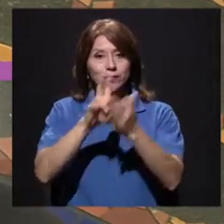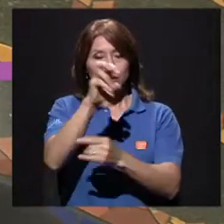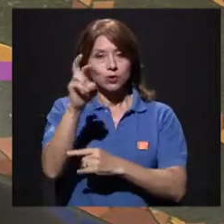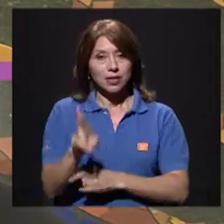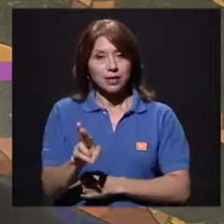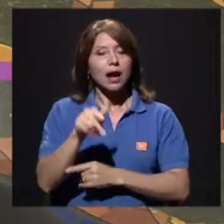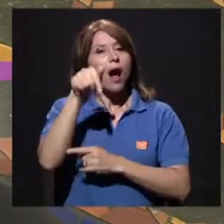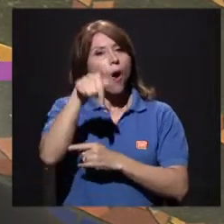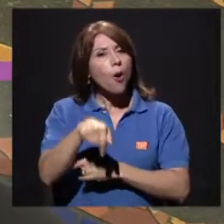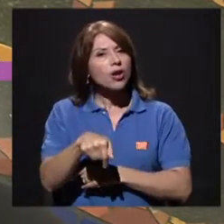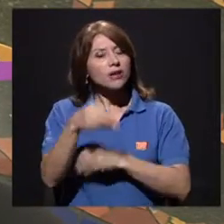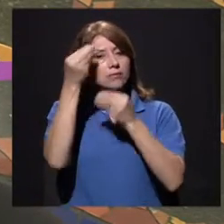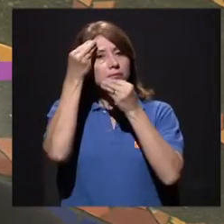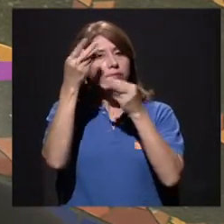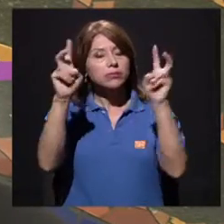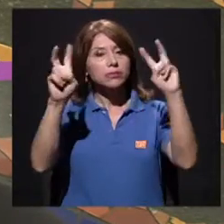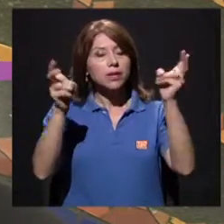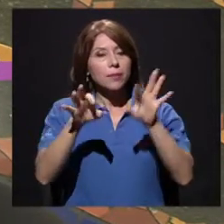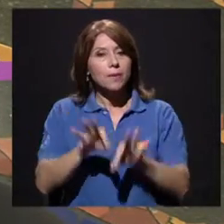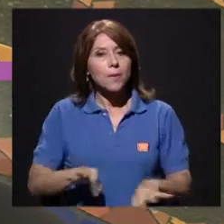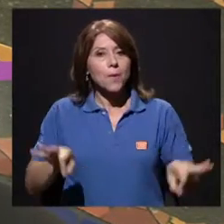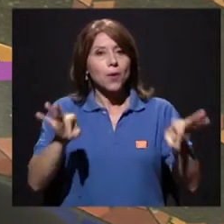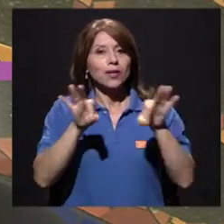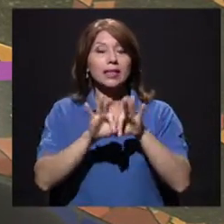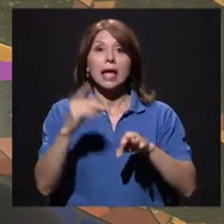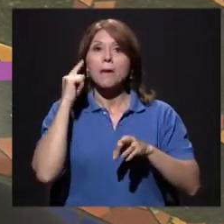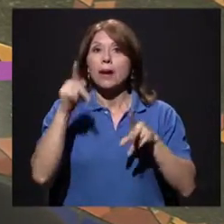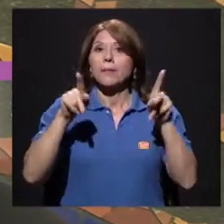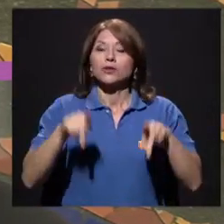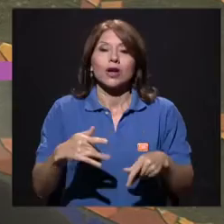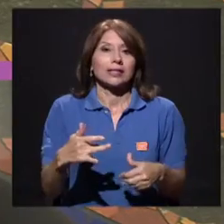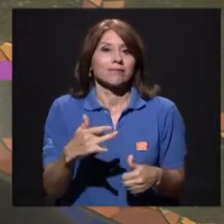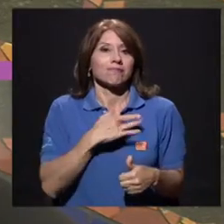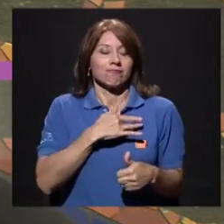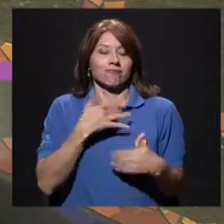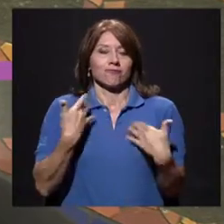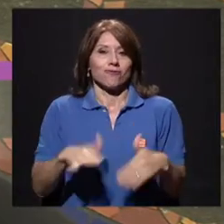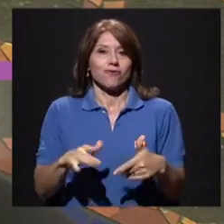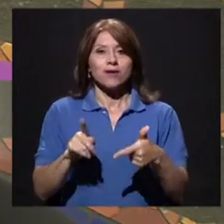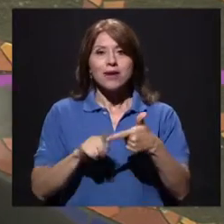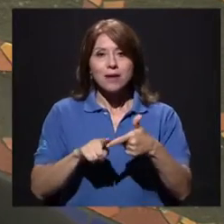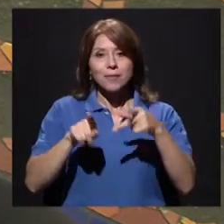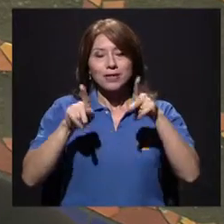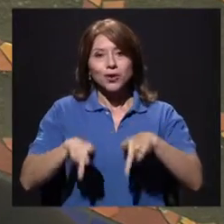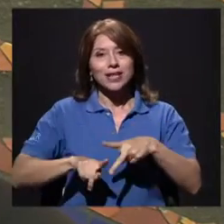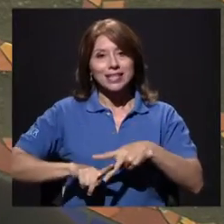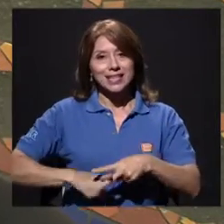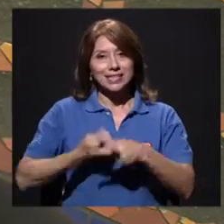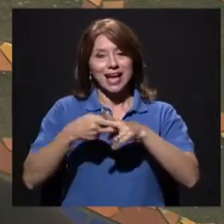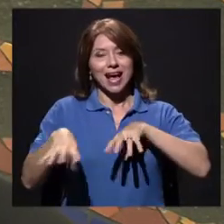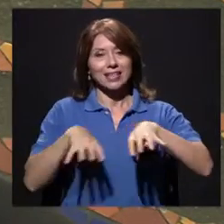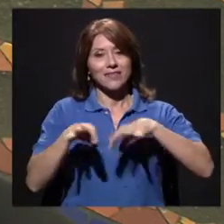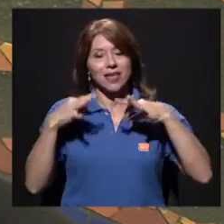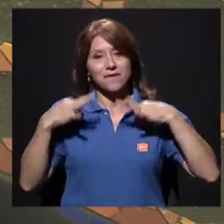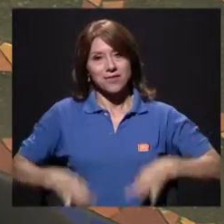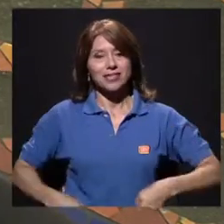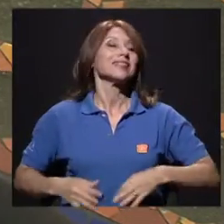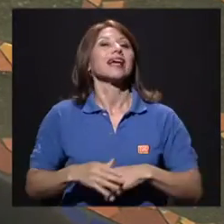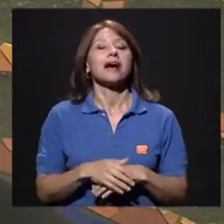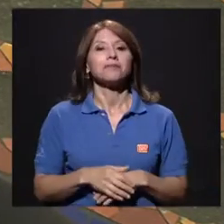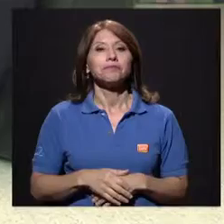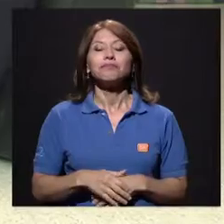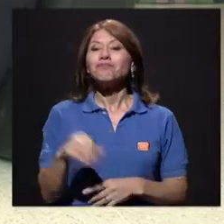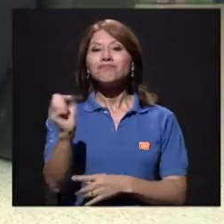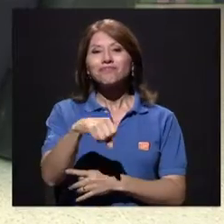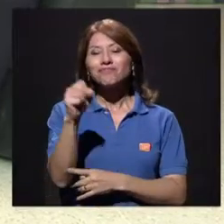tema súper importante, tanto para los fiebres como para los que se inician en la actividad física. Así es Fabiola,